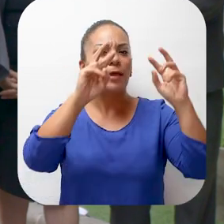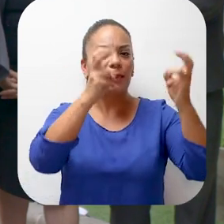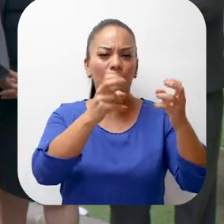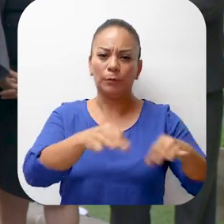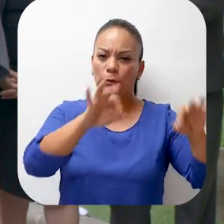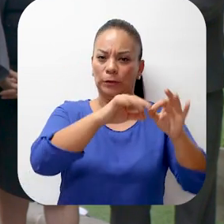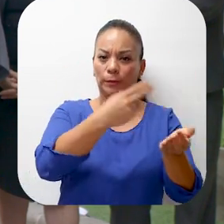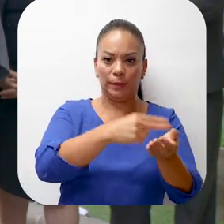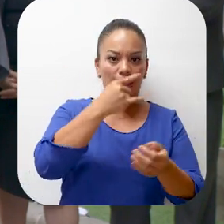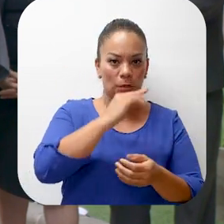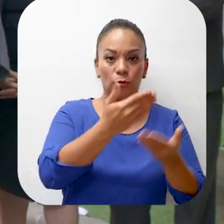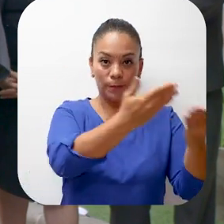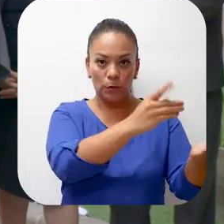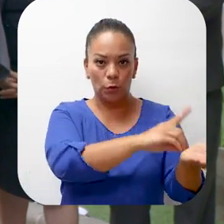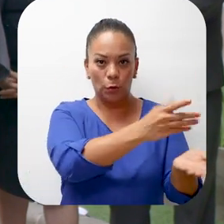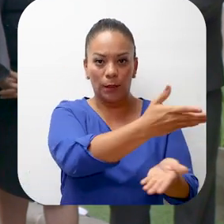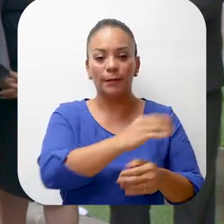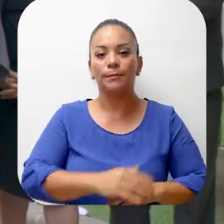del Hospital de